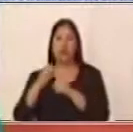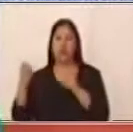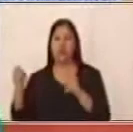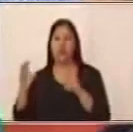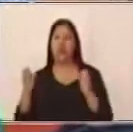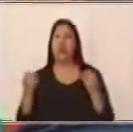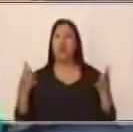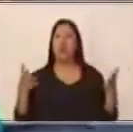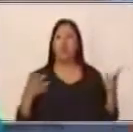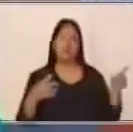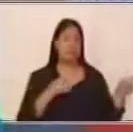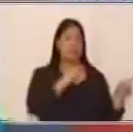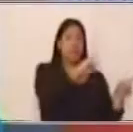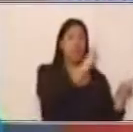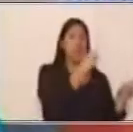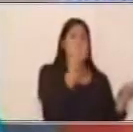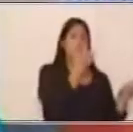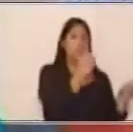José come,